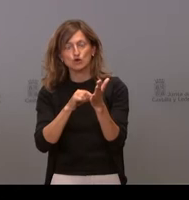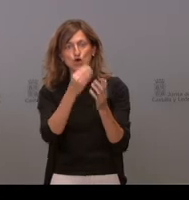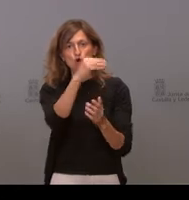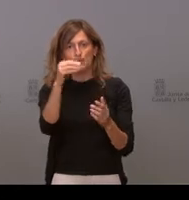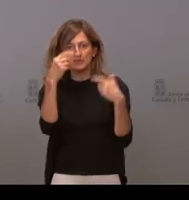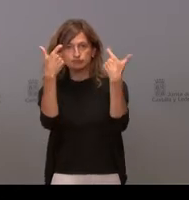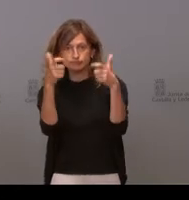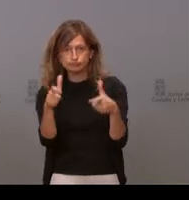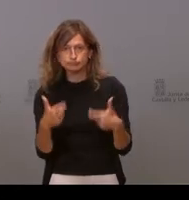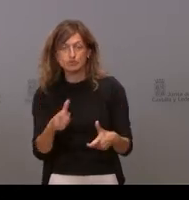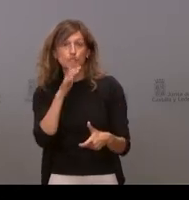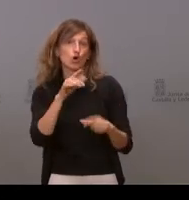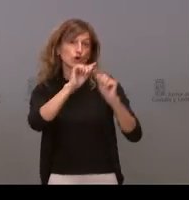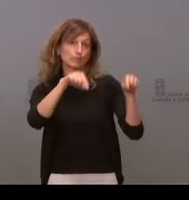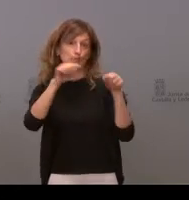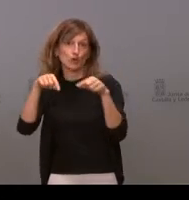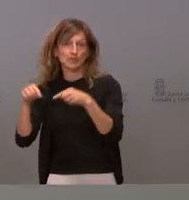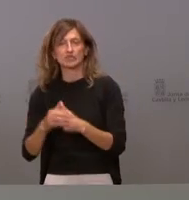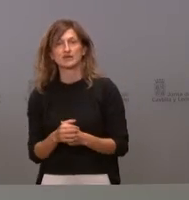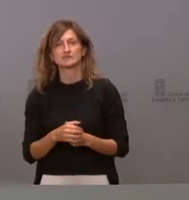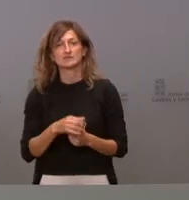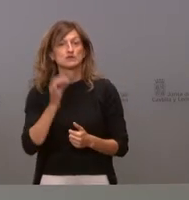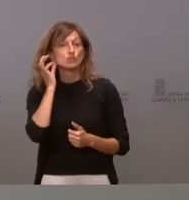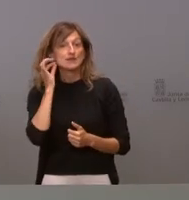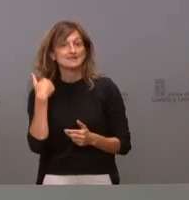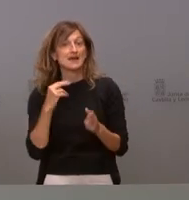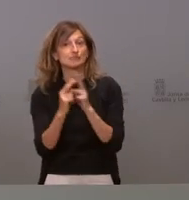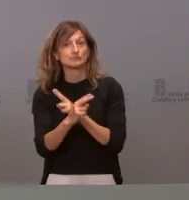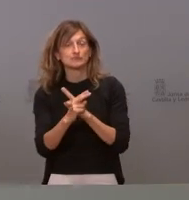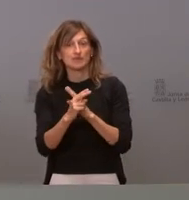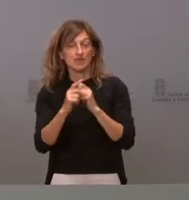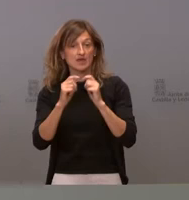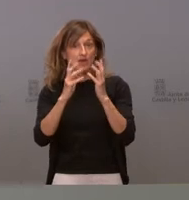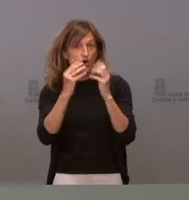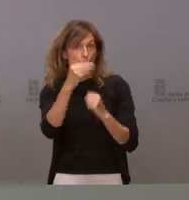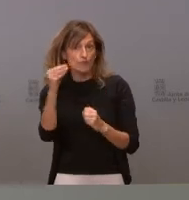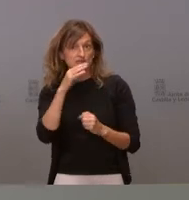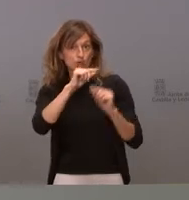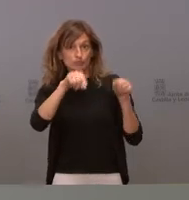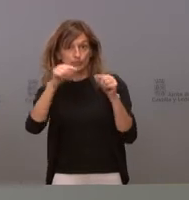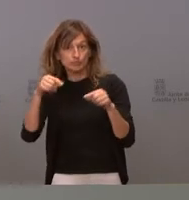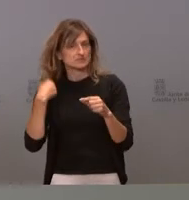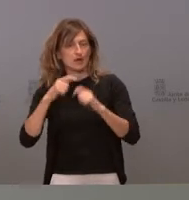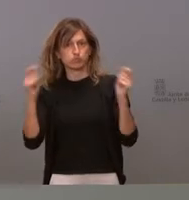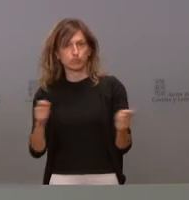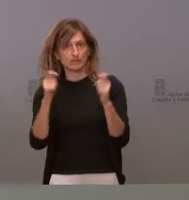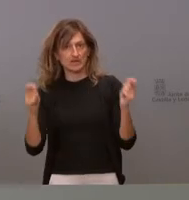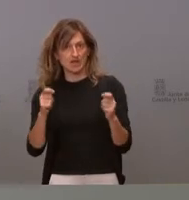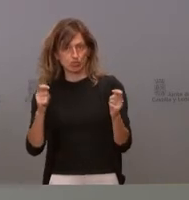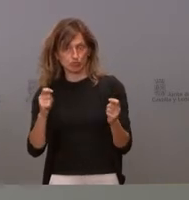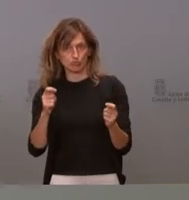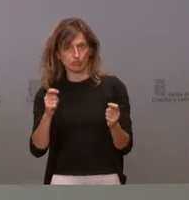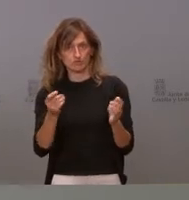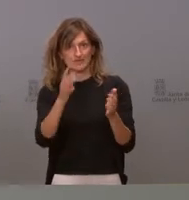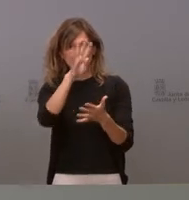por provincias. Gracias. Está publicado la incidencia de los jóvenes por provincias. lo tienen en las